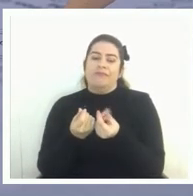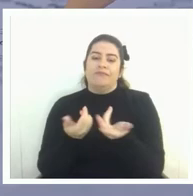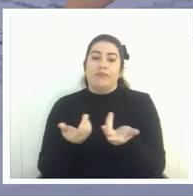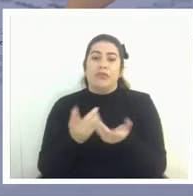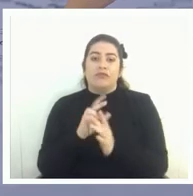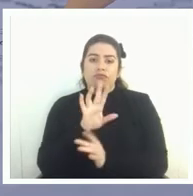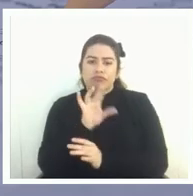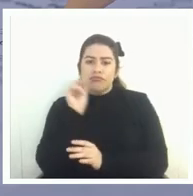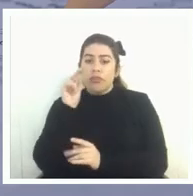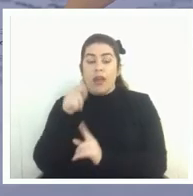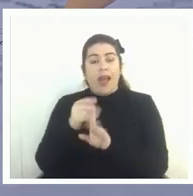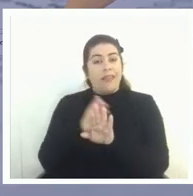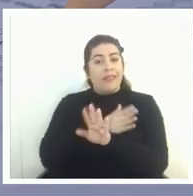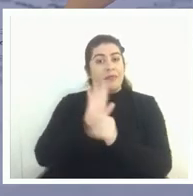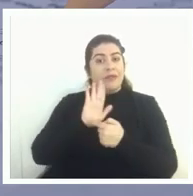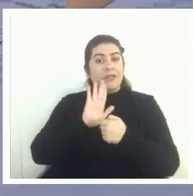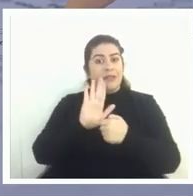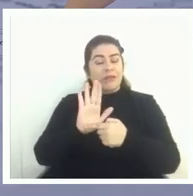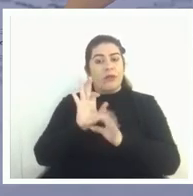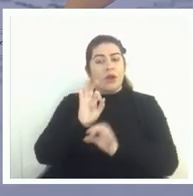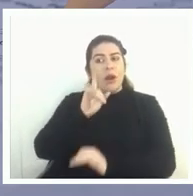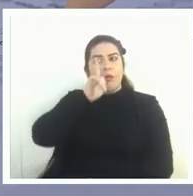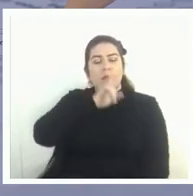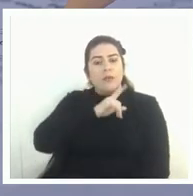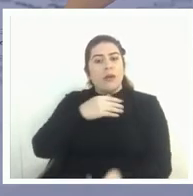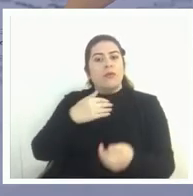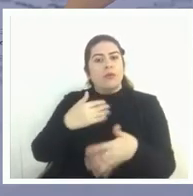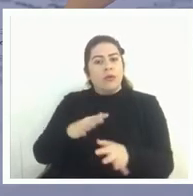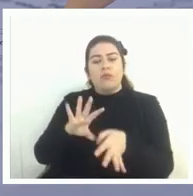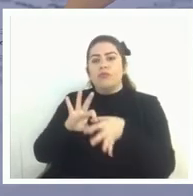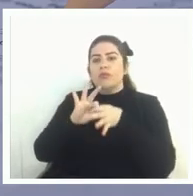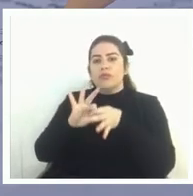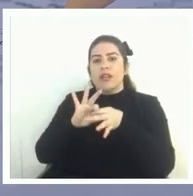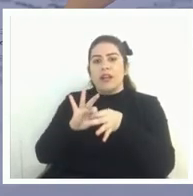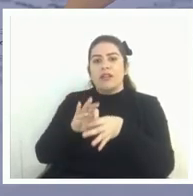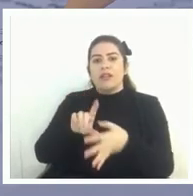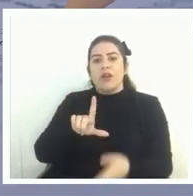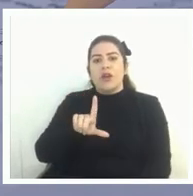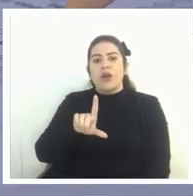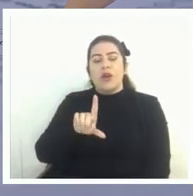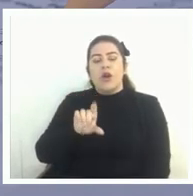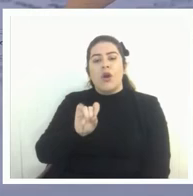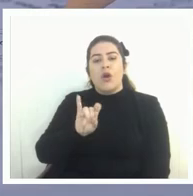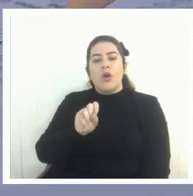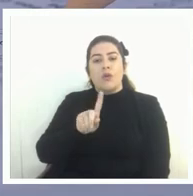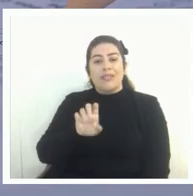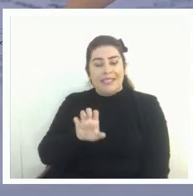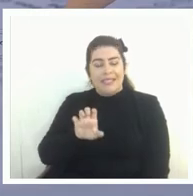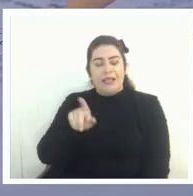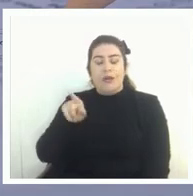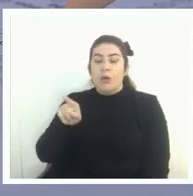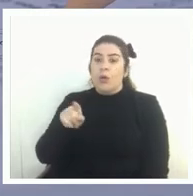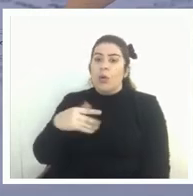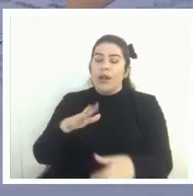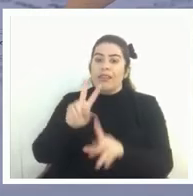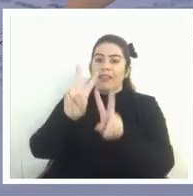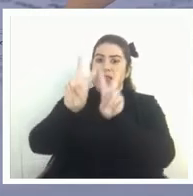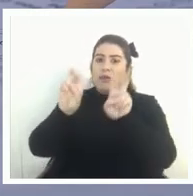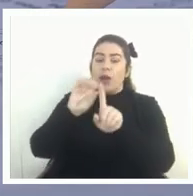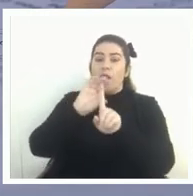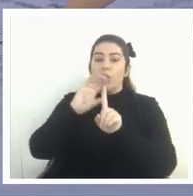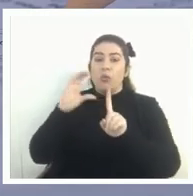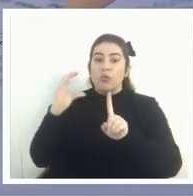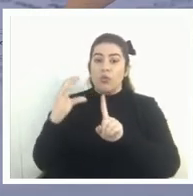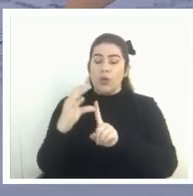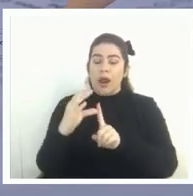presentaciones previas especialmente en la última muchas gracias Luis porque realmente el tema cultural por ejemplo en este caso